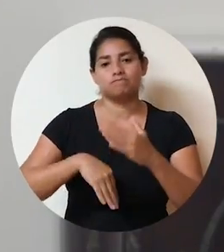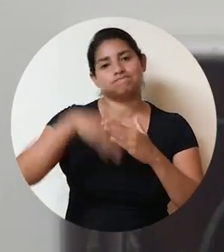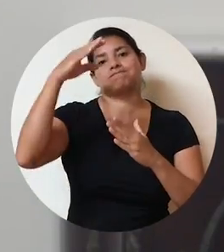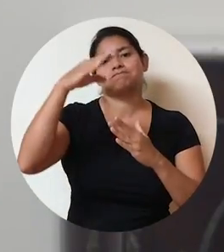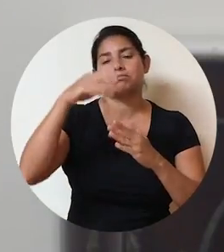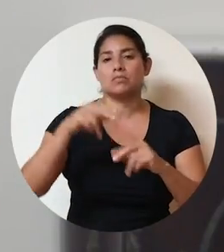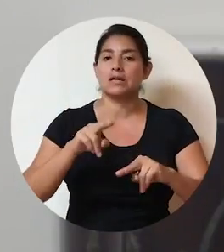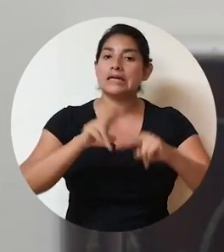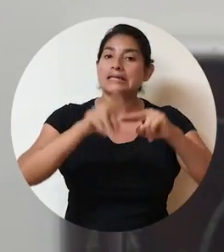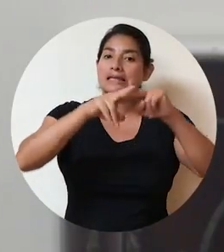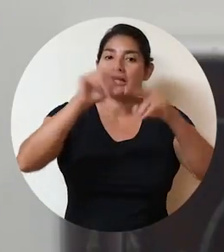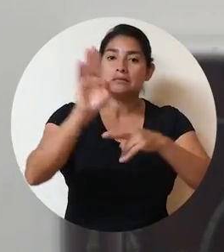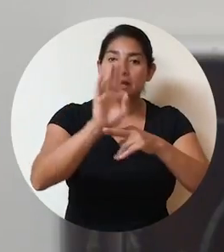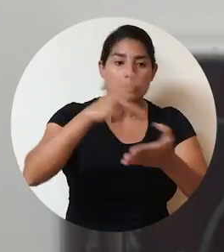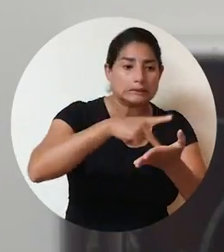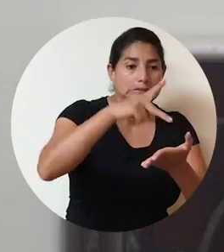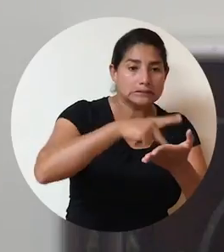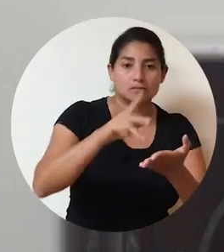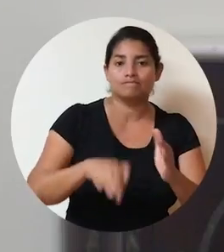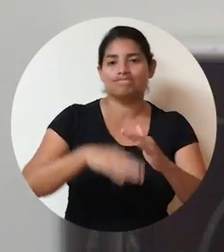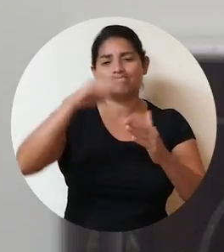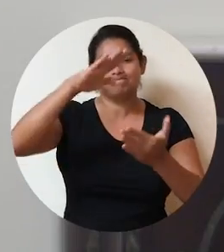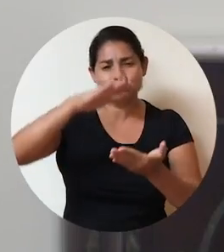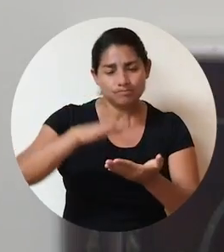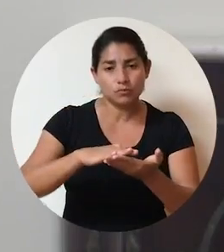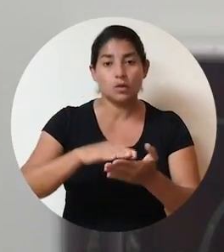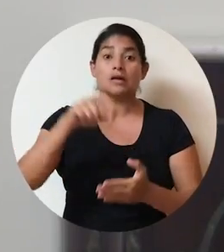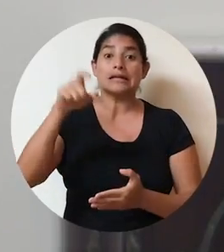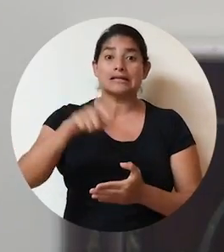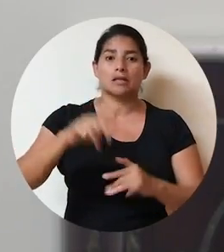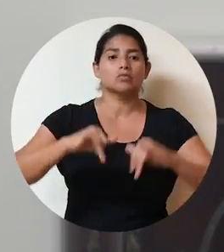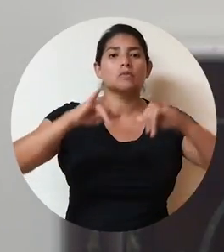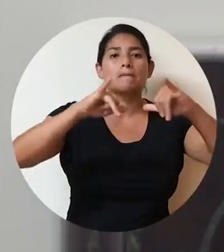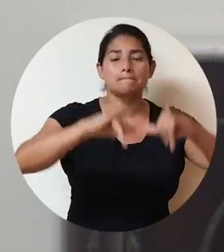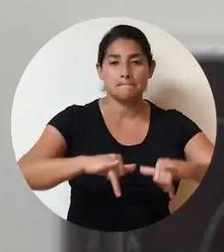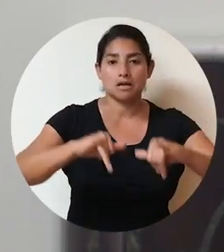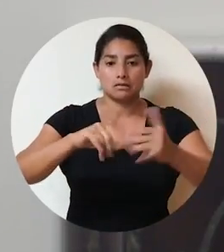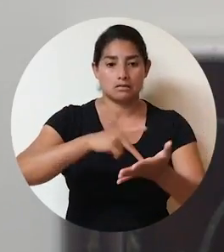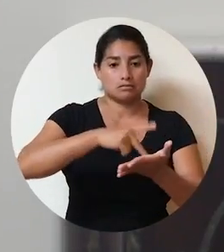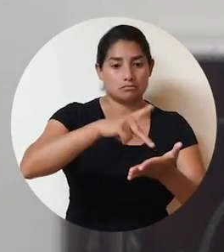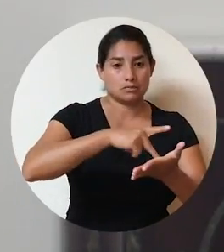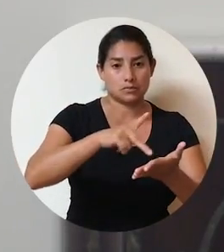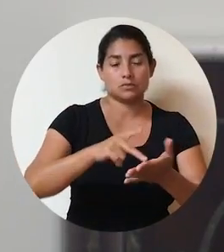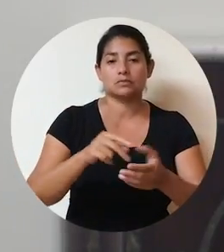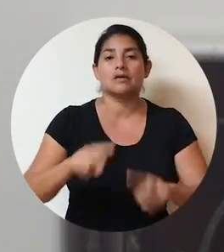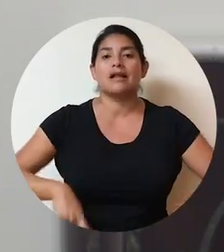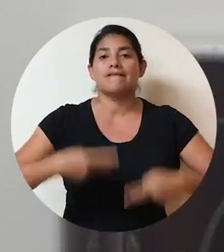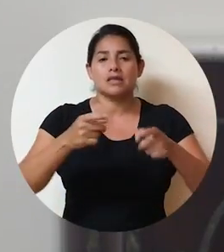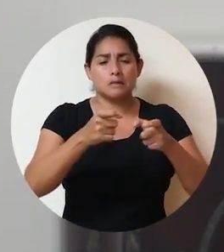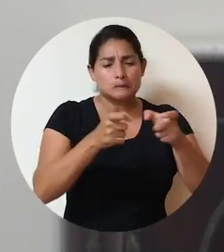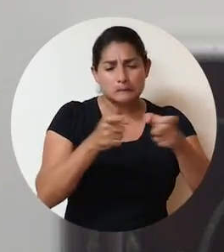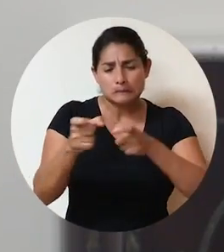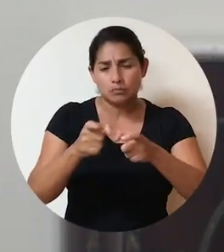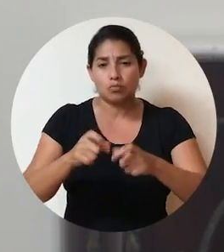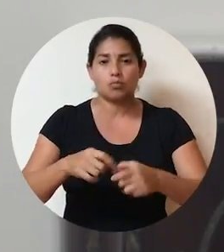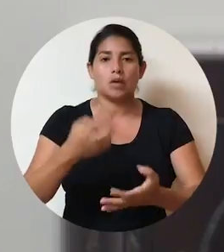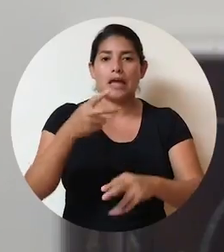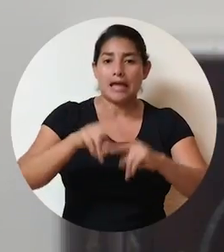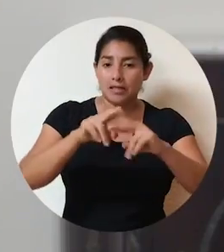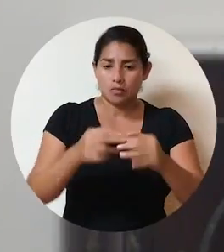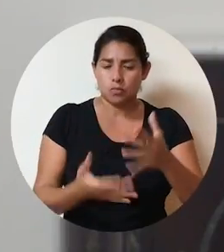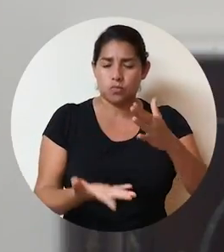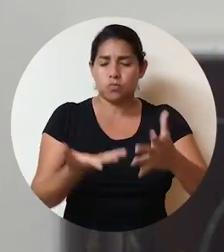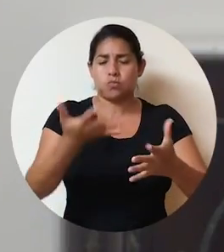no se disparen las tasas de interés que pagan. Necesitamos mantener el costo de vida controlado y la